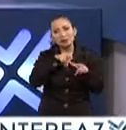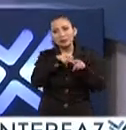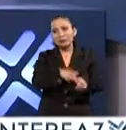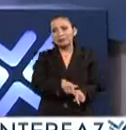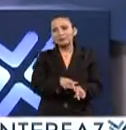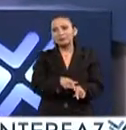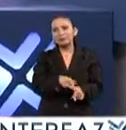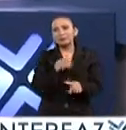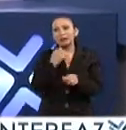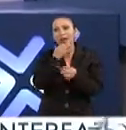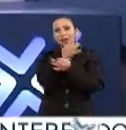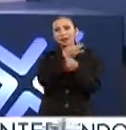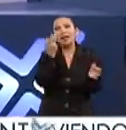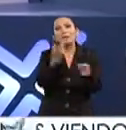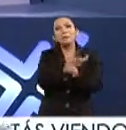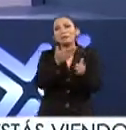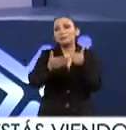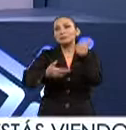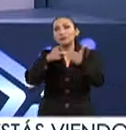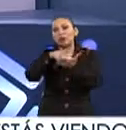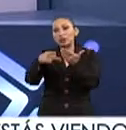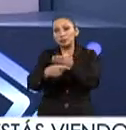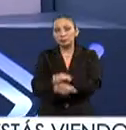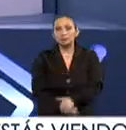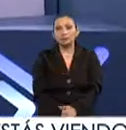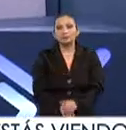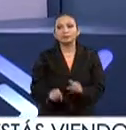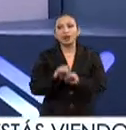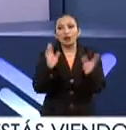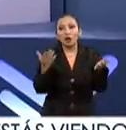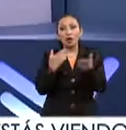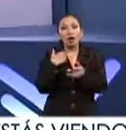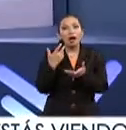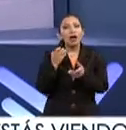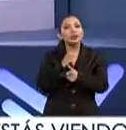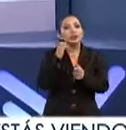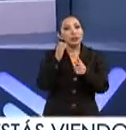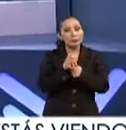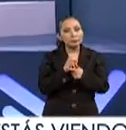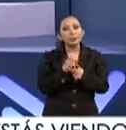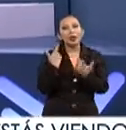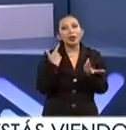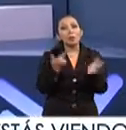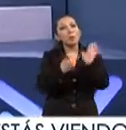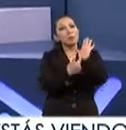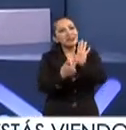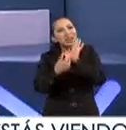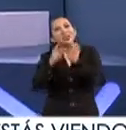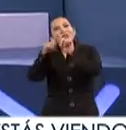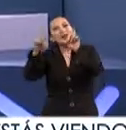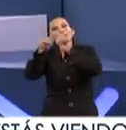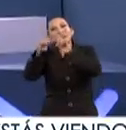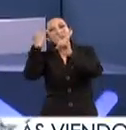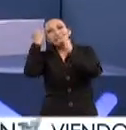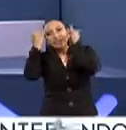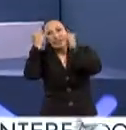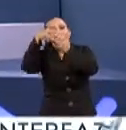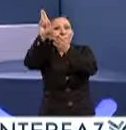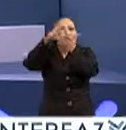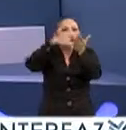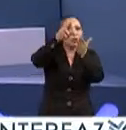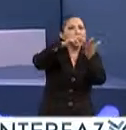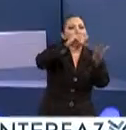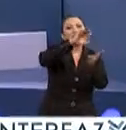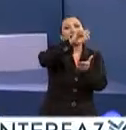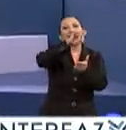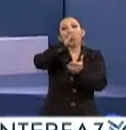seguiremos seguiremos informándole de cómo va este proyecto así es le vamos a estar pues presentando las diferentes propuestas en los murales